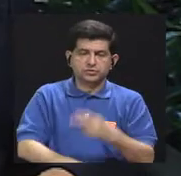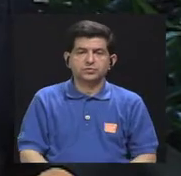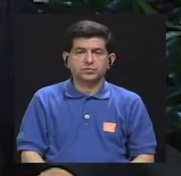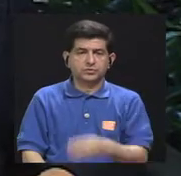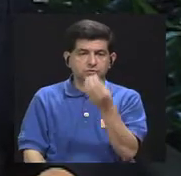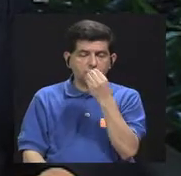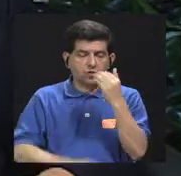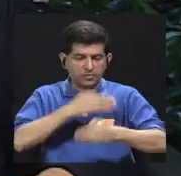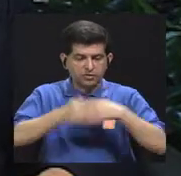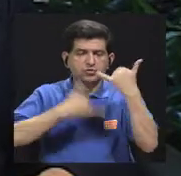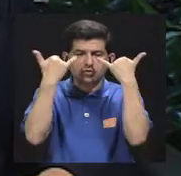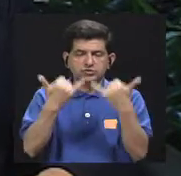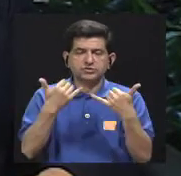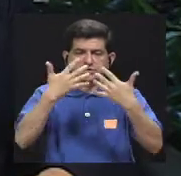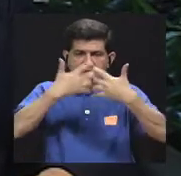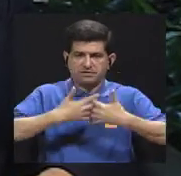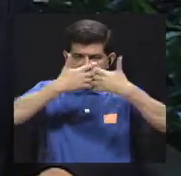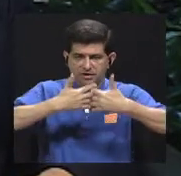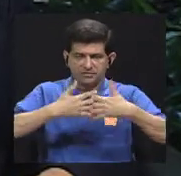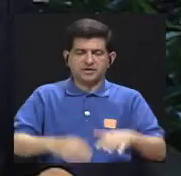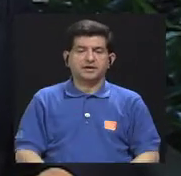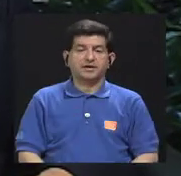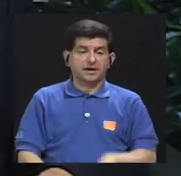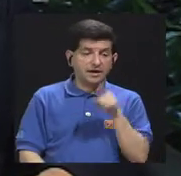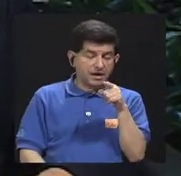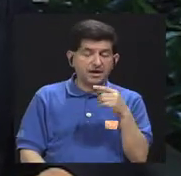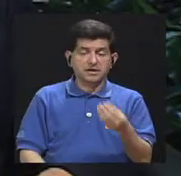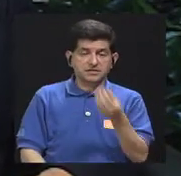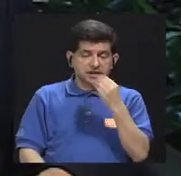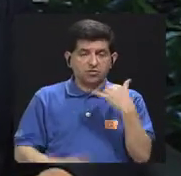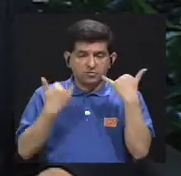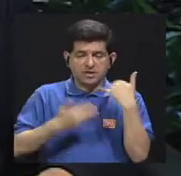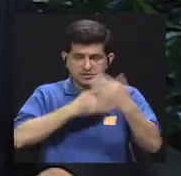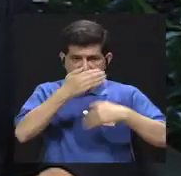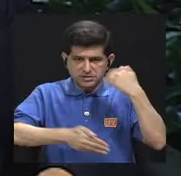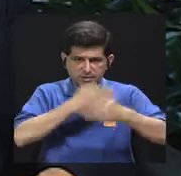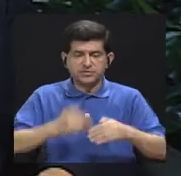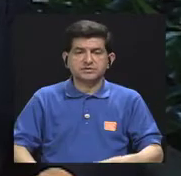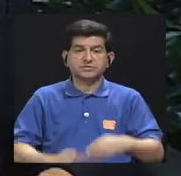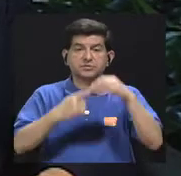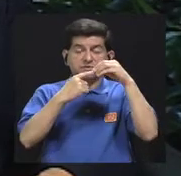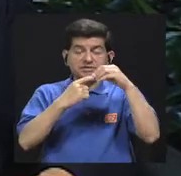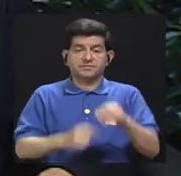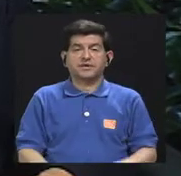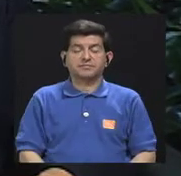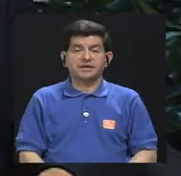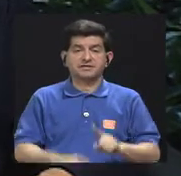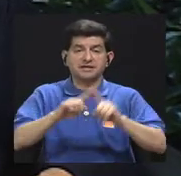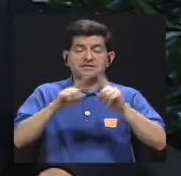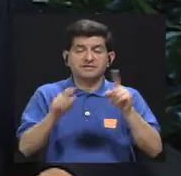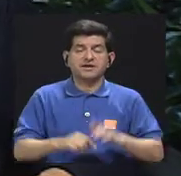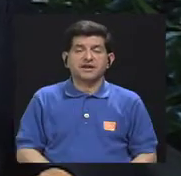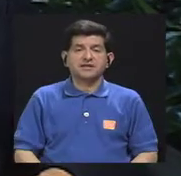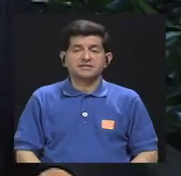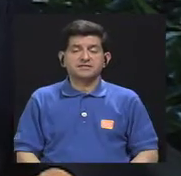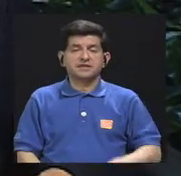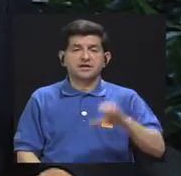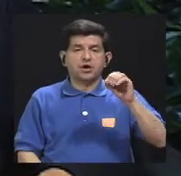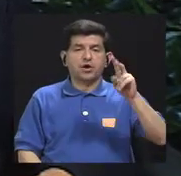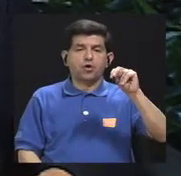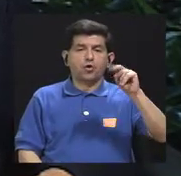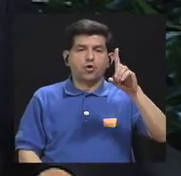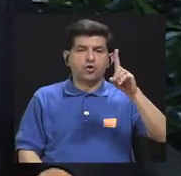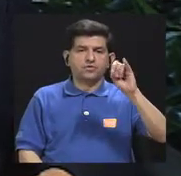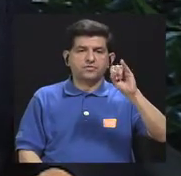los alimentos procesados y en los alimentos procesados el principal son los condimentos esto es muy